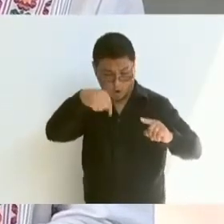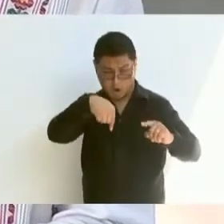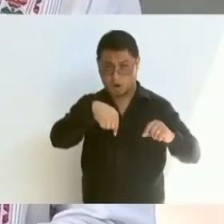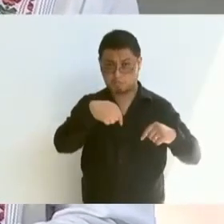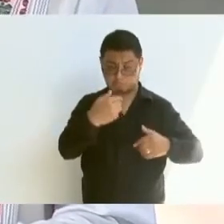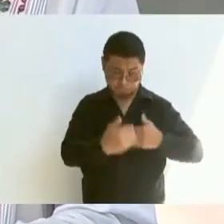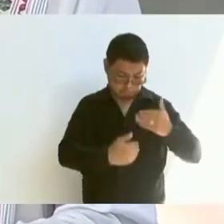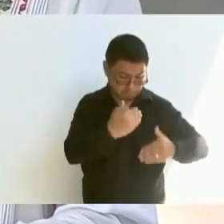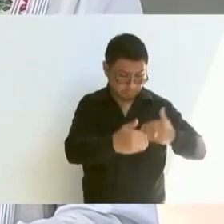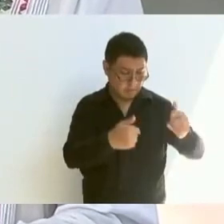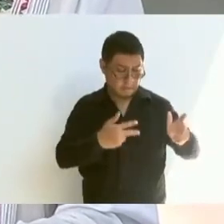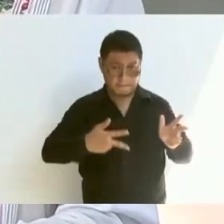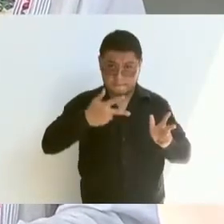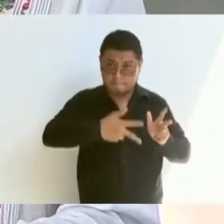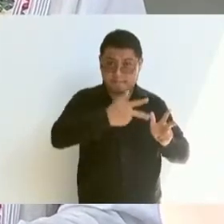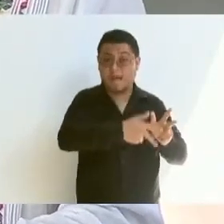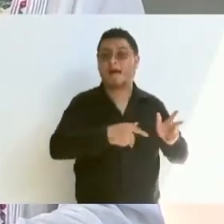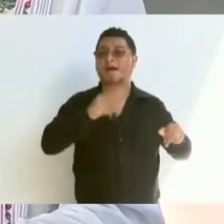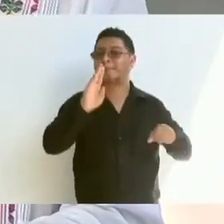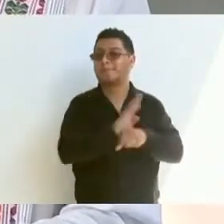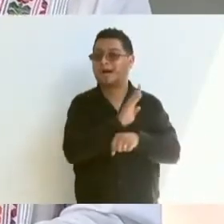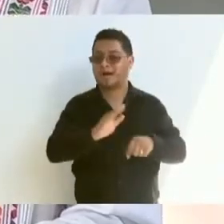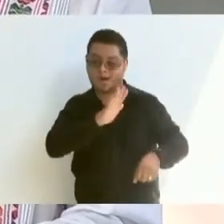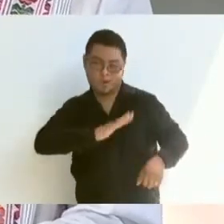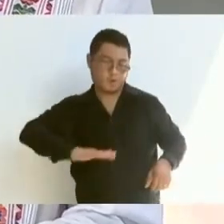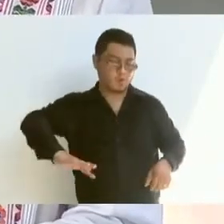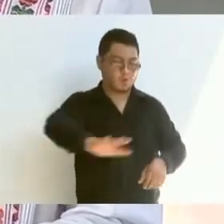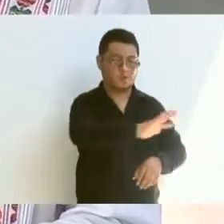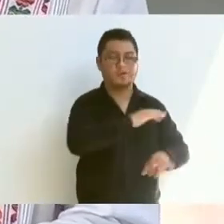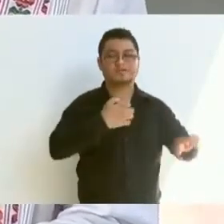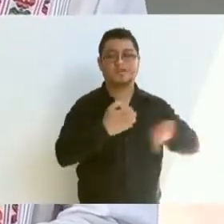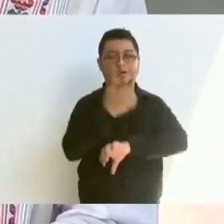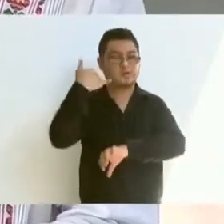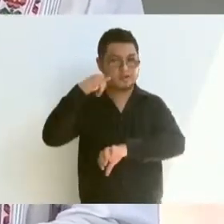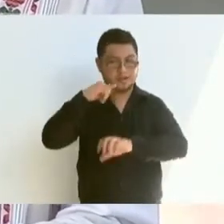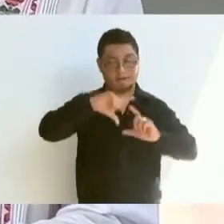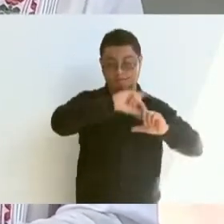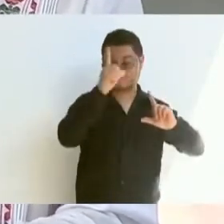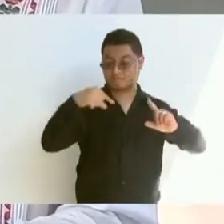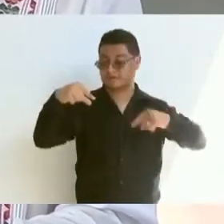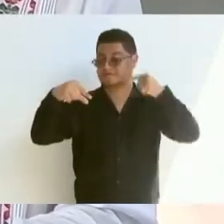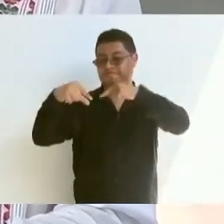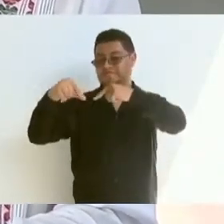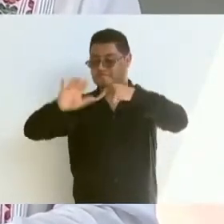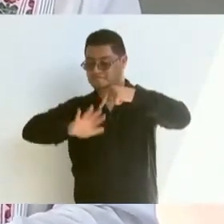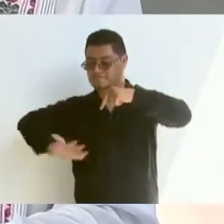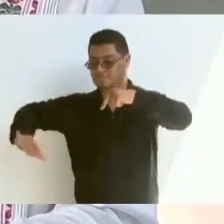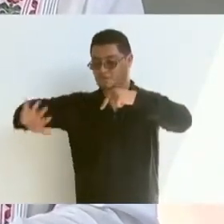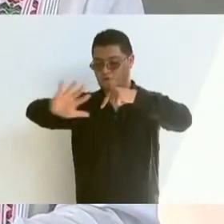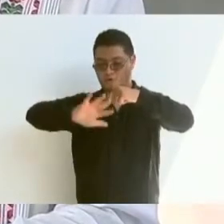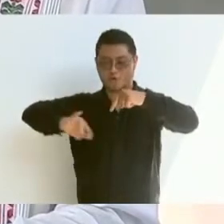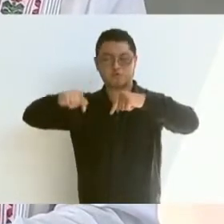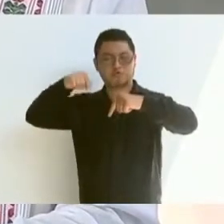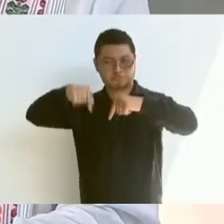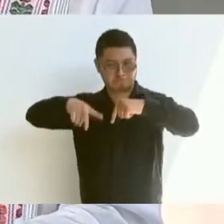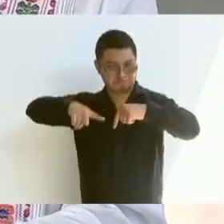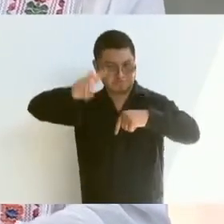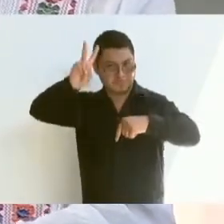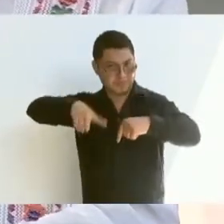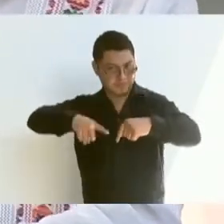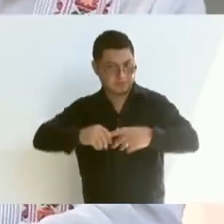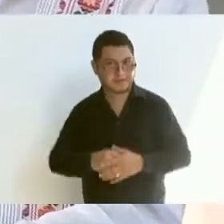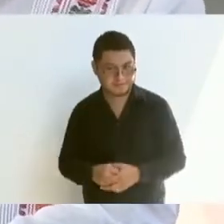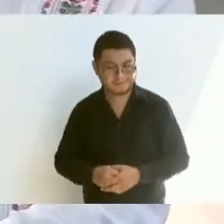Yucatán y para todo el sureste. Y la